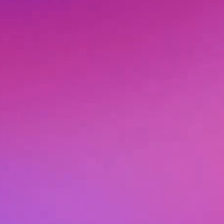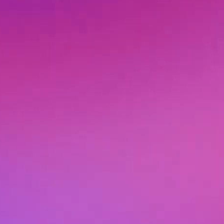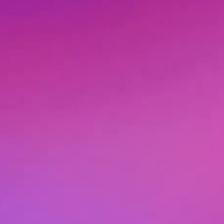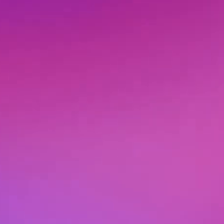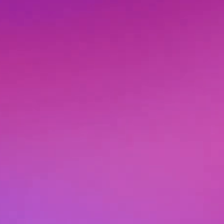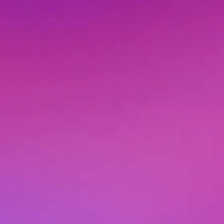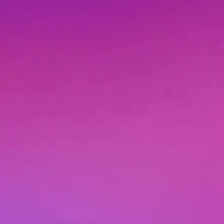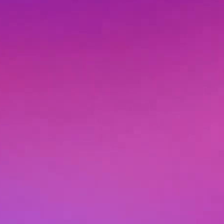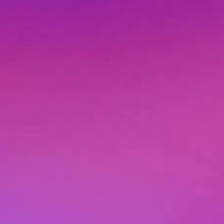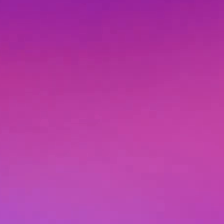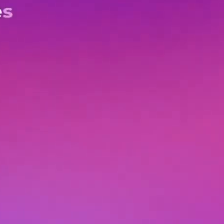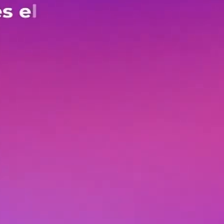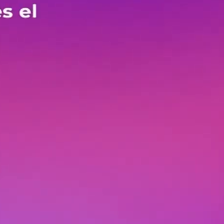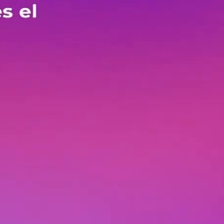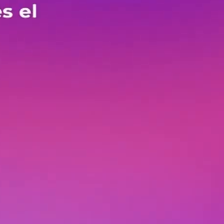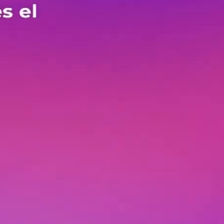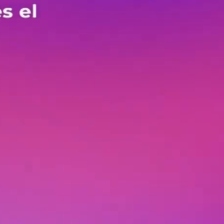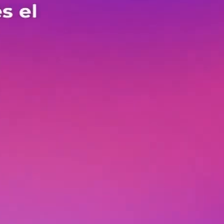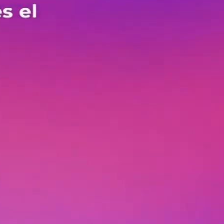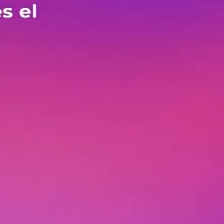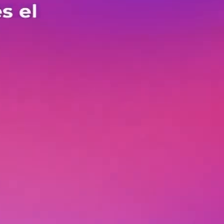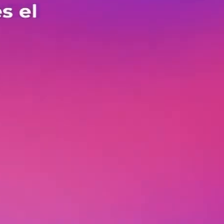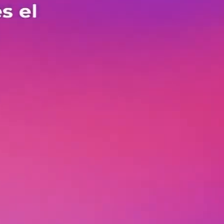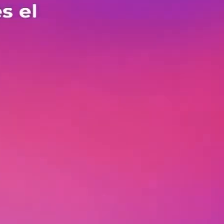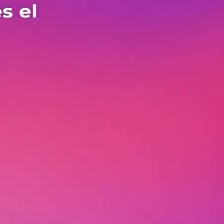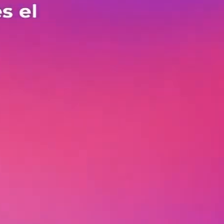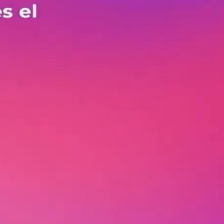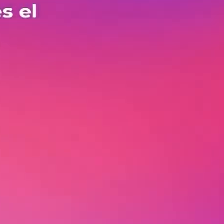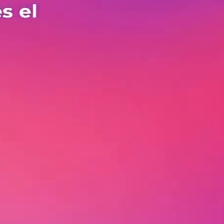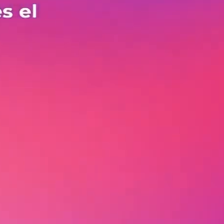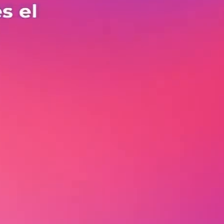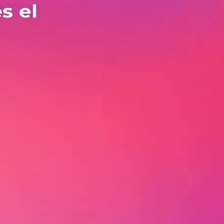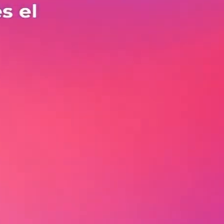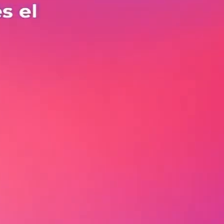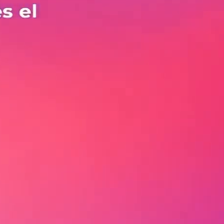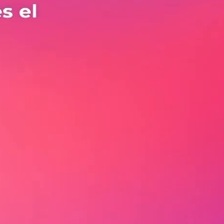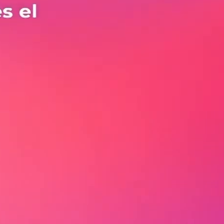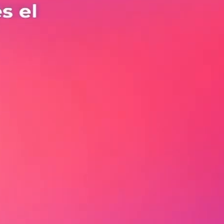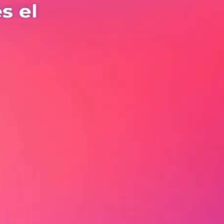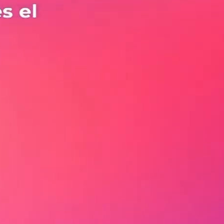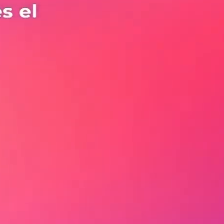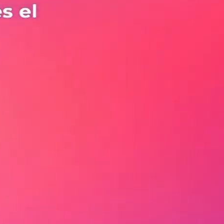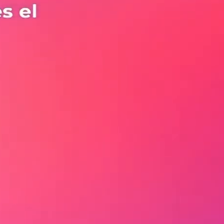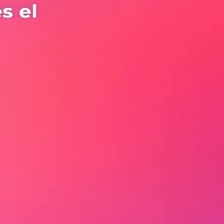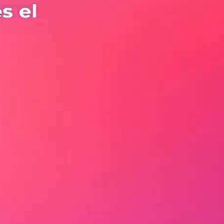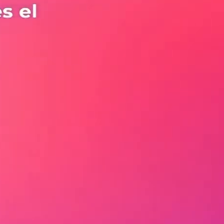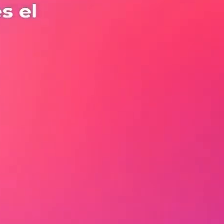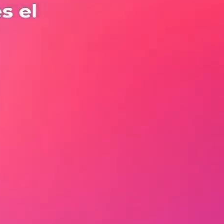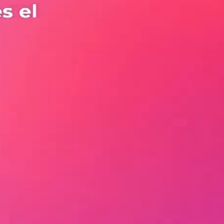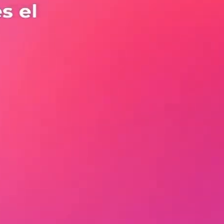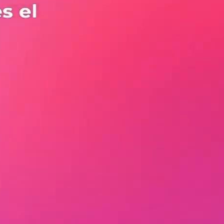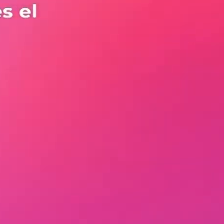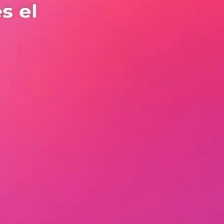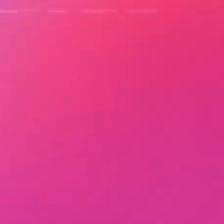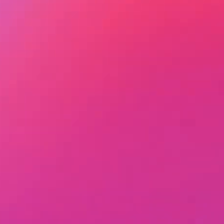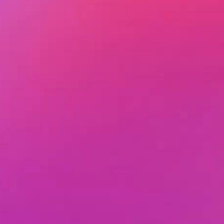Distancia. El número de teléfono para secundaria es el 5536-01